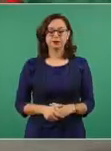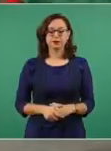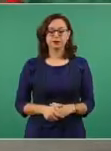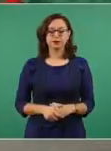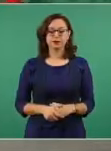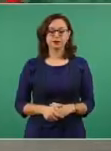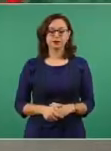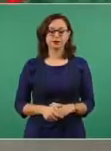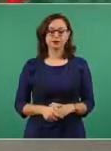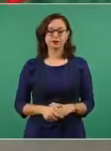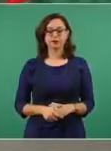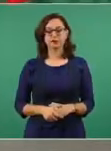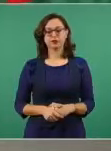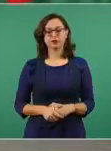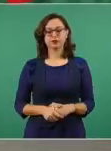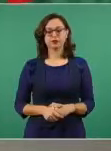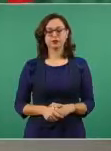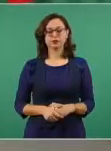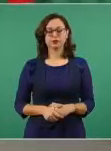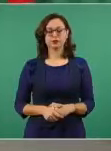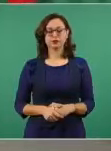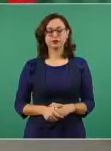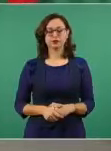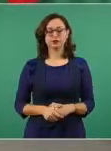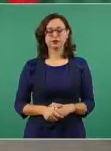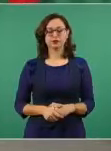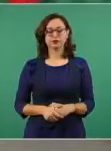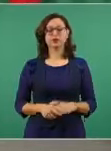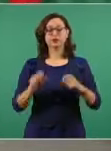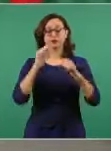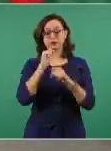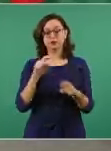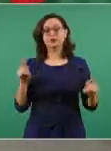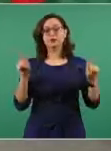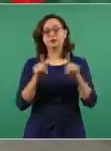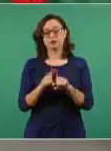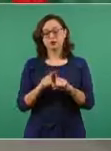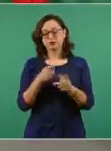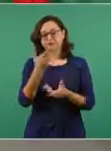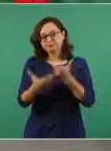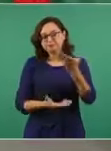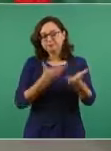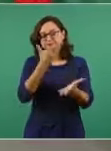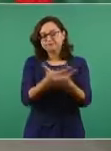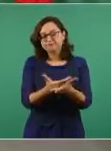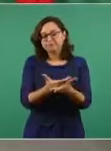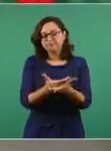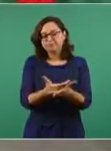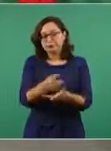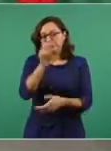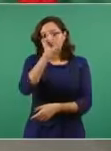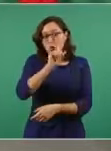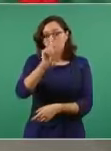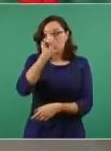Y también una recomendación respetuosa es que si se actúa de esa forma,